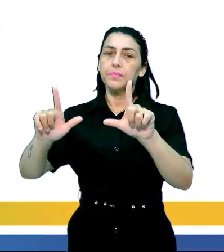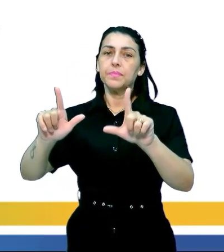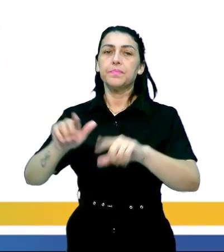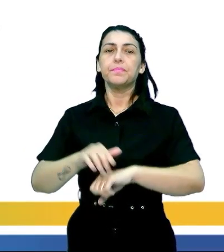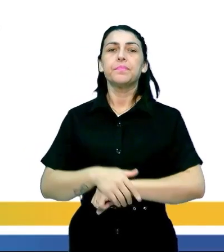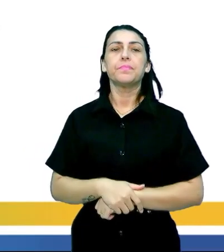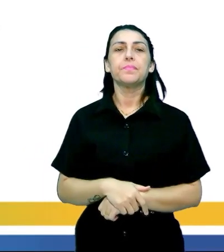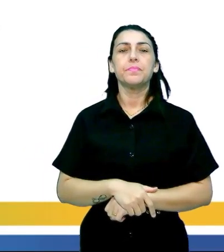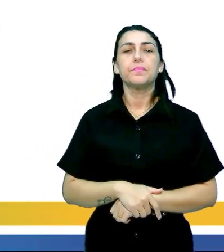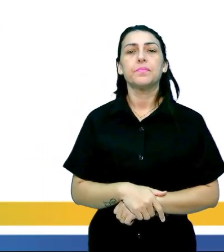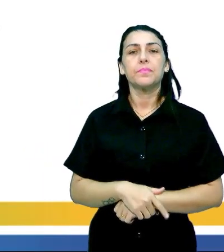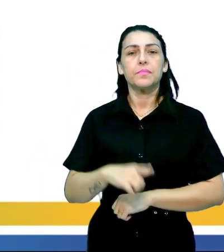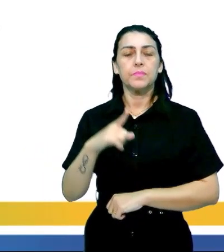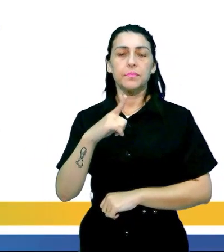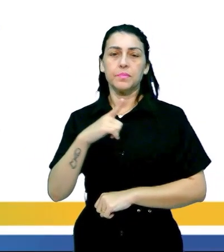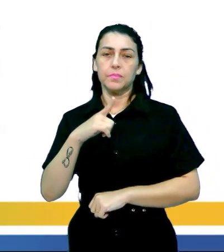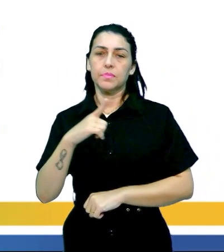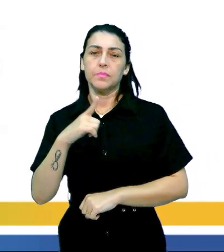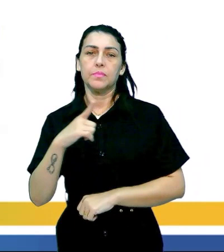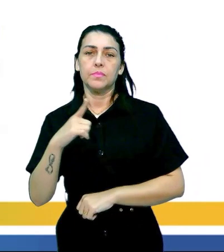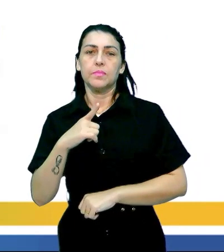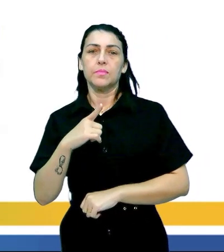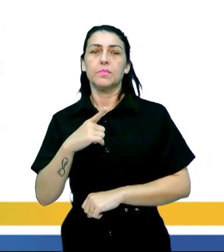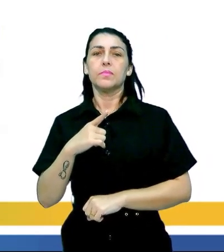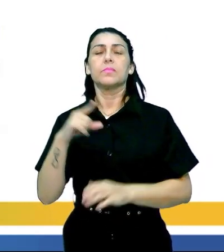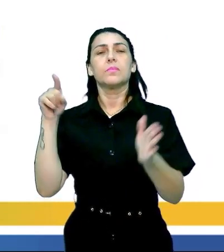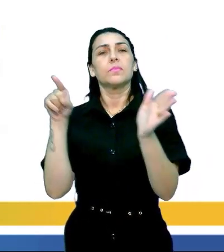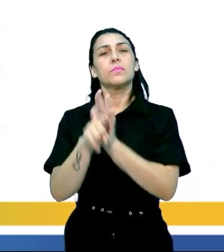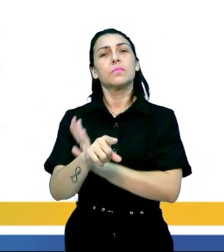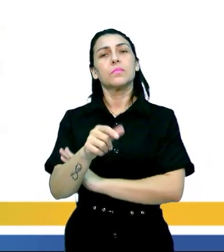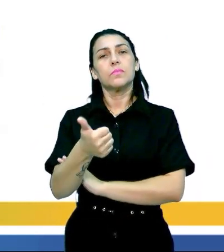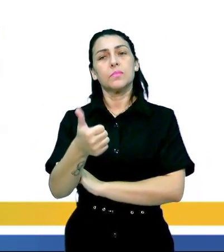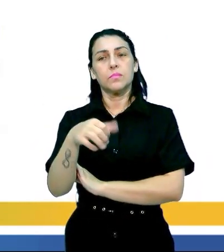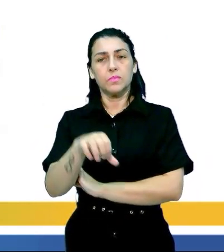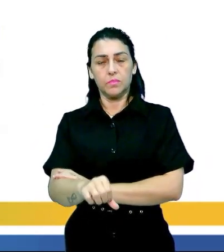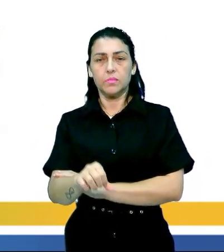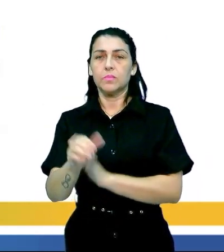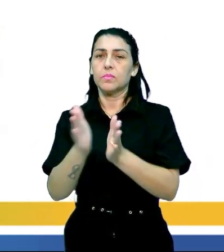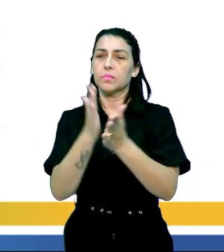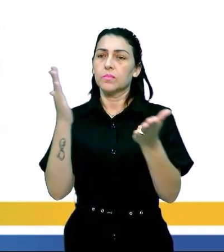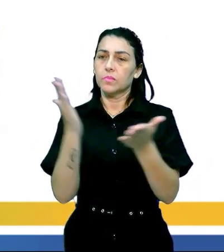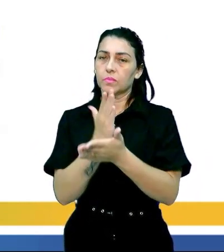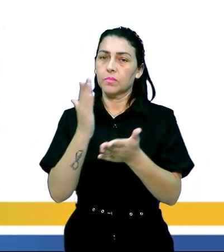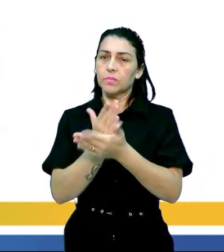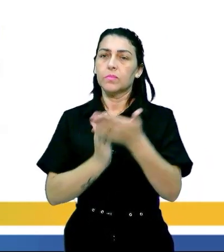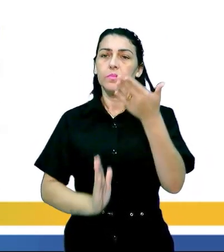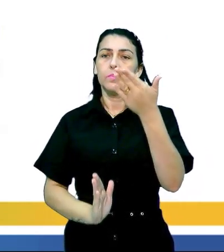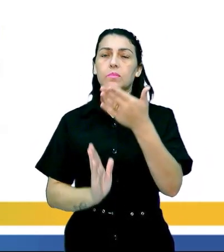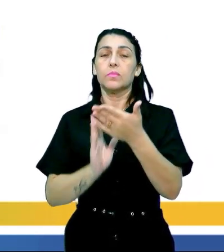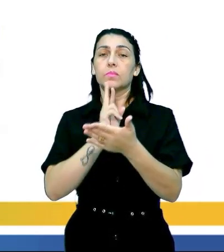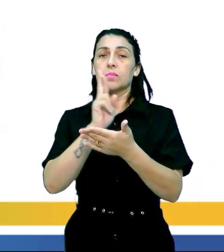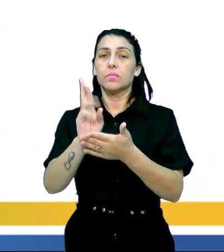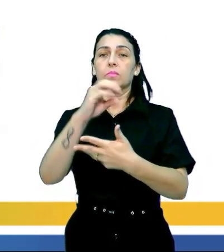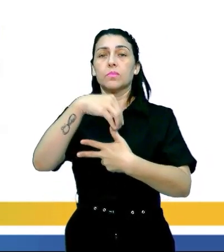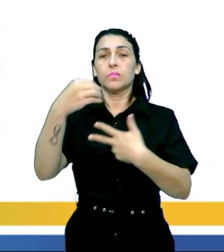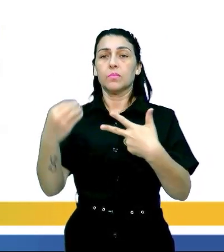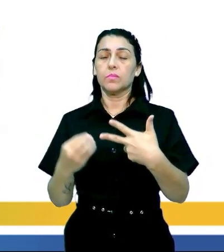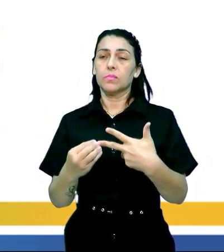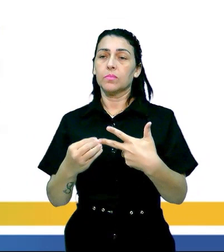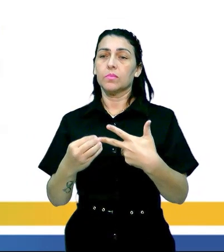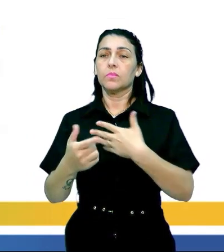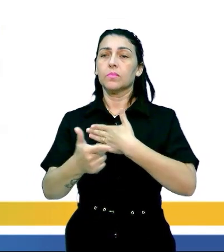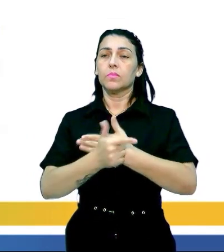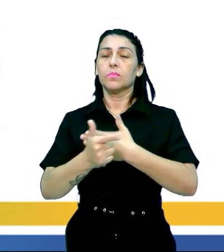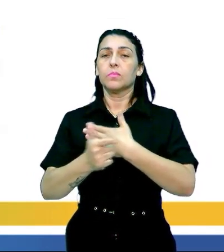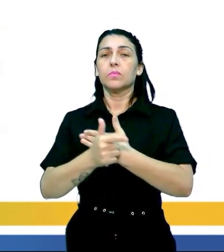y nos tenemos ahí a cuestión 19 ahí del libro de vosotros no resolver nenhum a la página